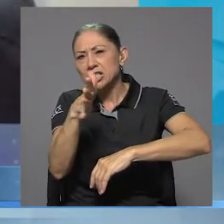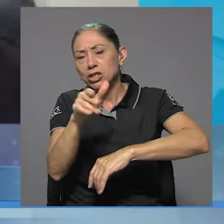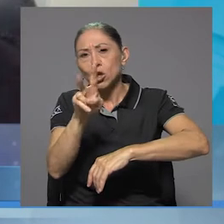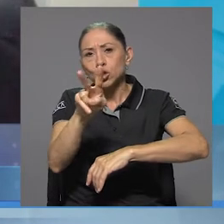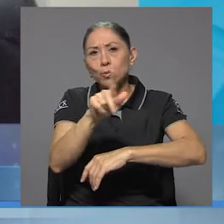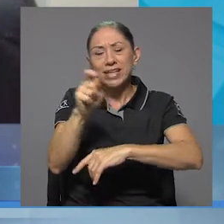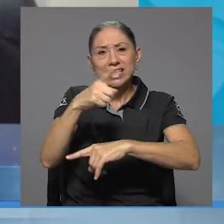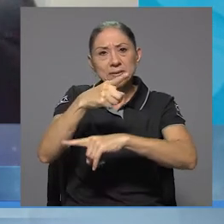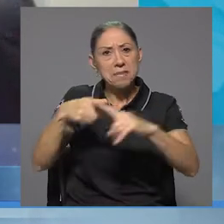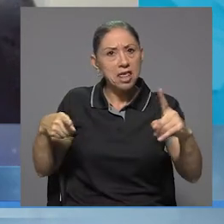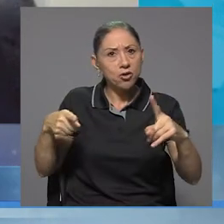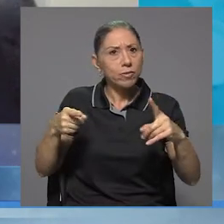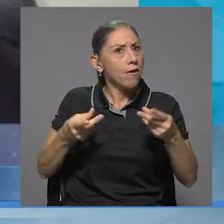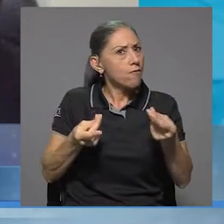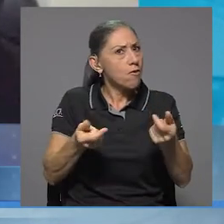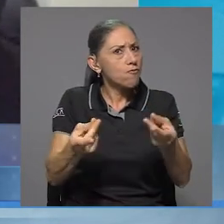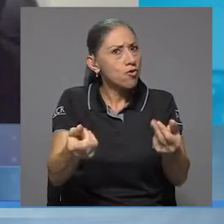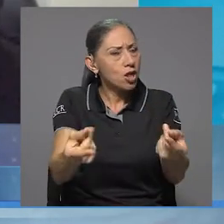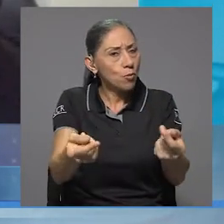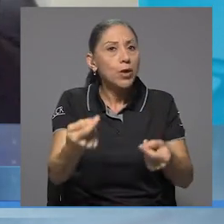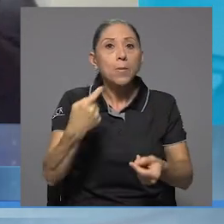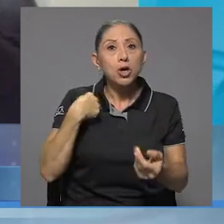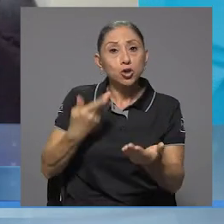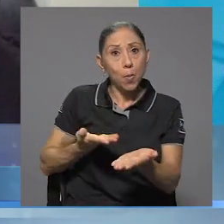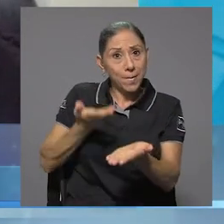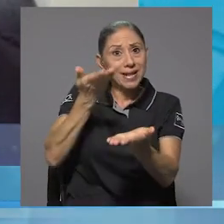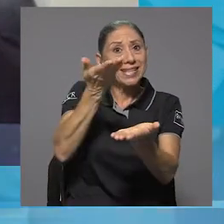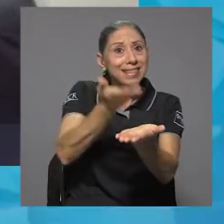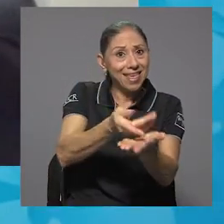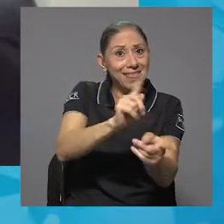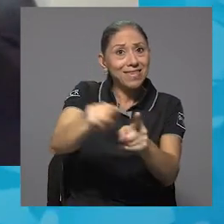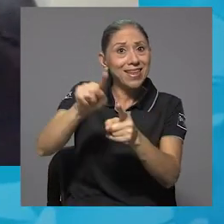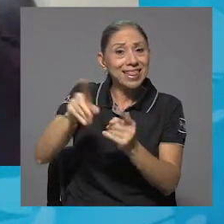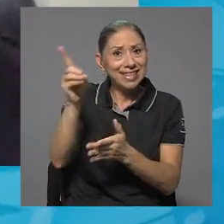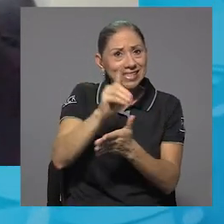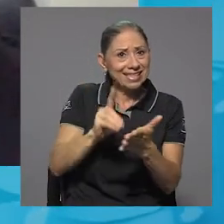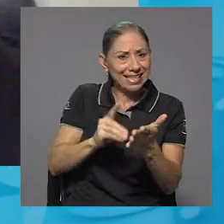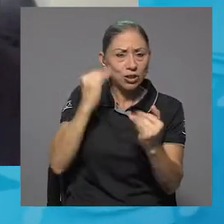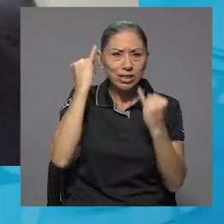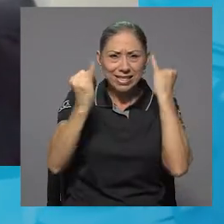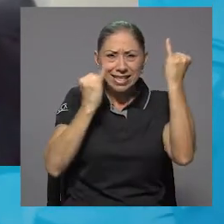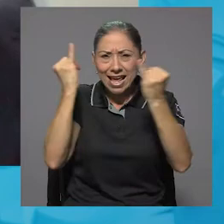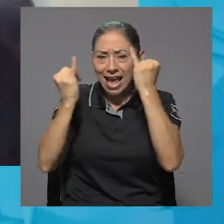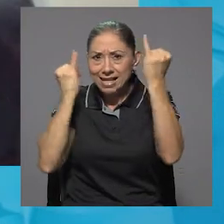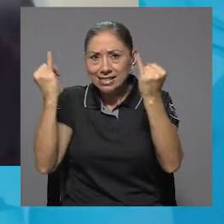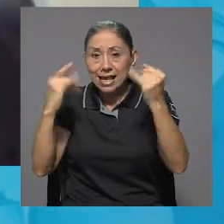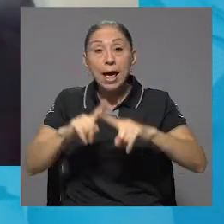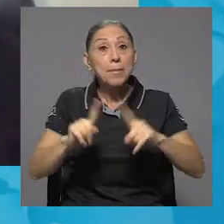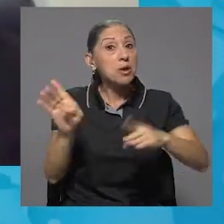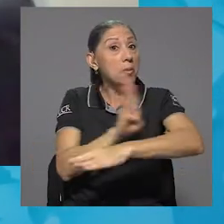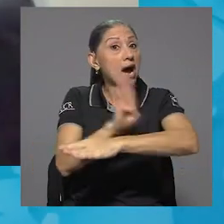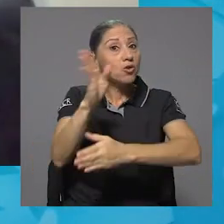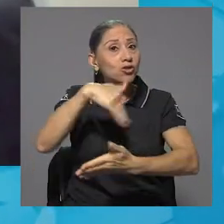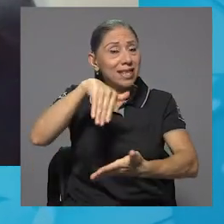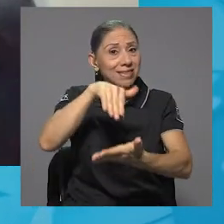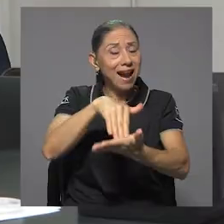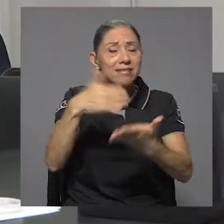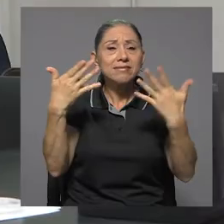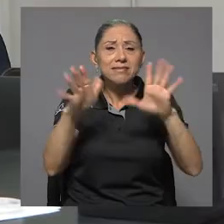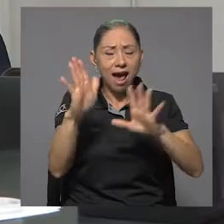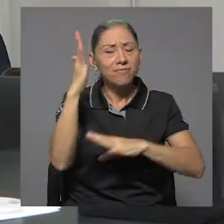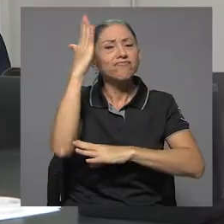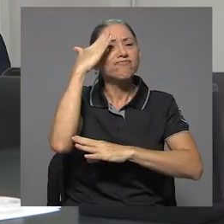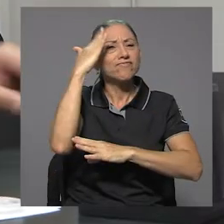Realmente fue muy fluido porque yo presenté varios bocetos distintos, varias ideas, pero el Banco Central ya tenía muy